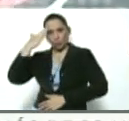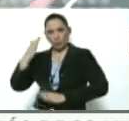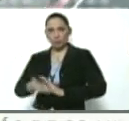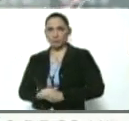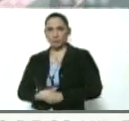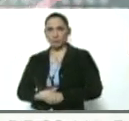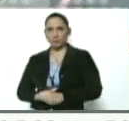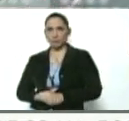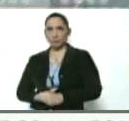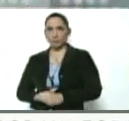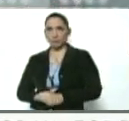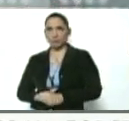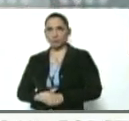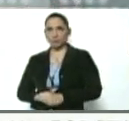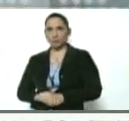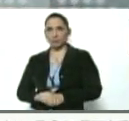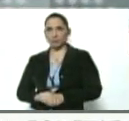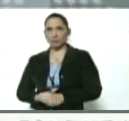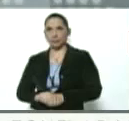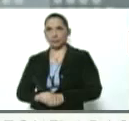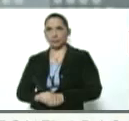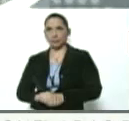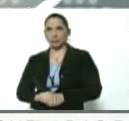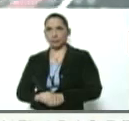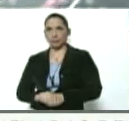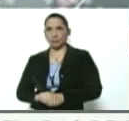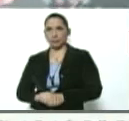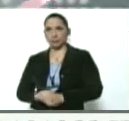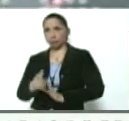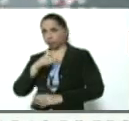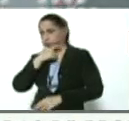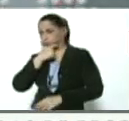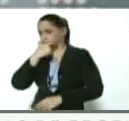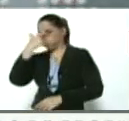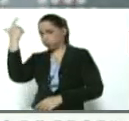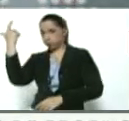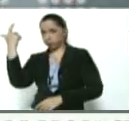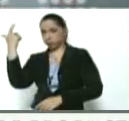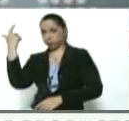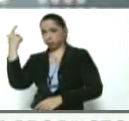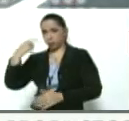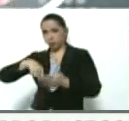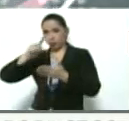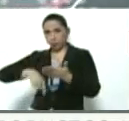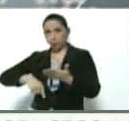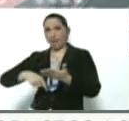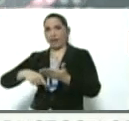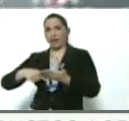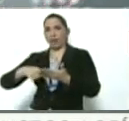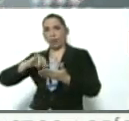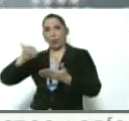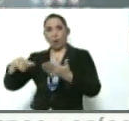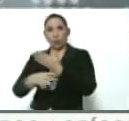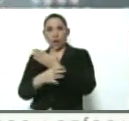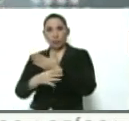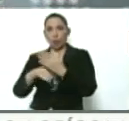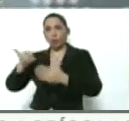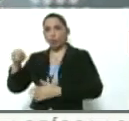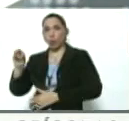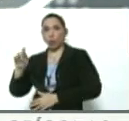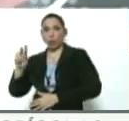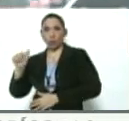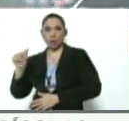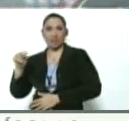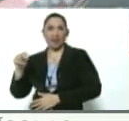estaba esta barbaridad, que es el contrato firmado por Guaidó y Gudró, fue